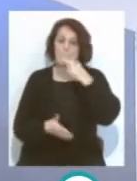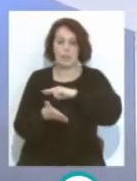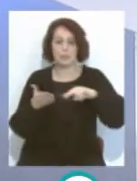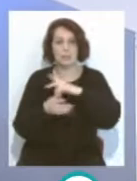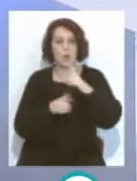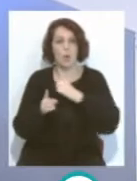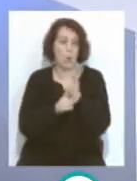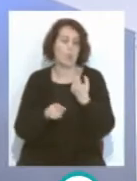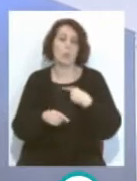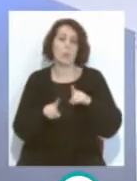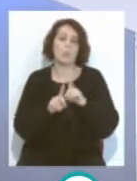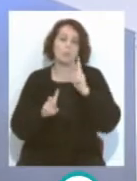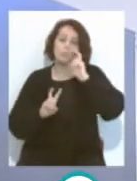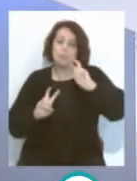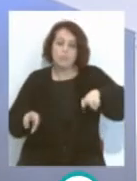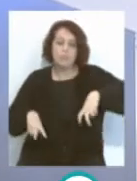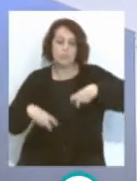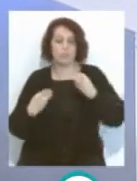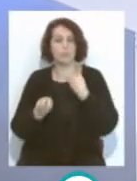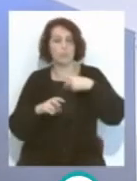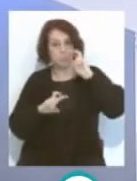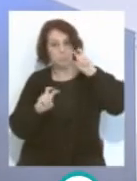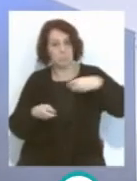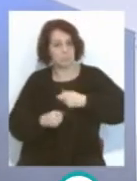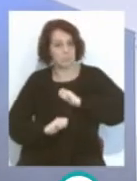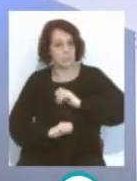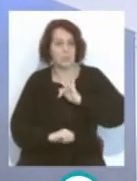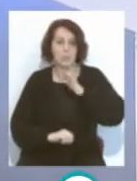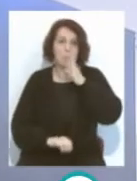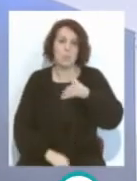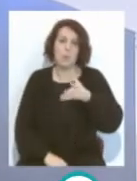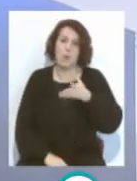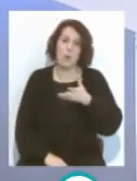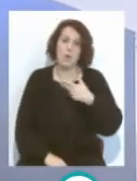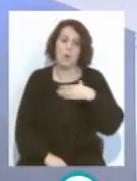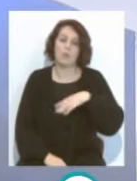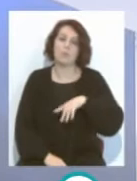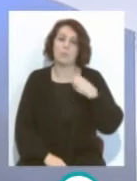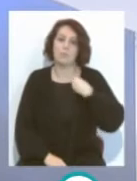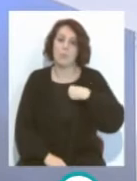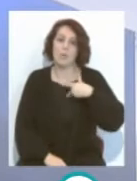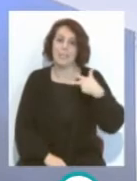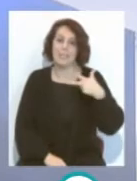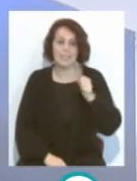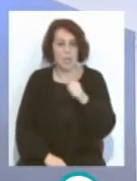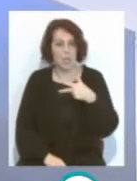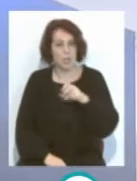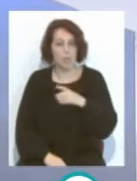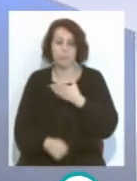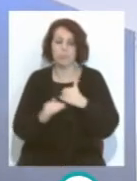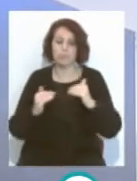Celta renovado y esa renovación le venido bien porque los del Checho Caudet, bueno, consiguieron un empate